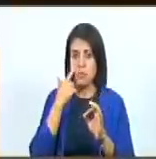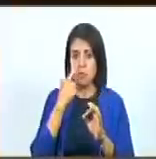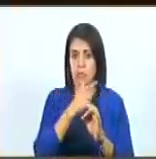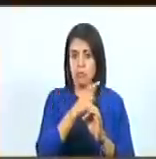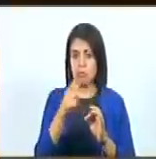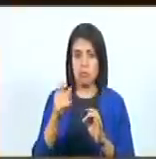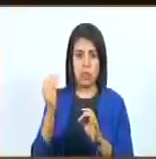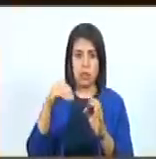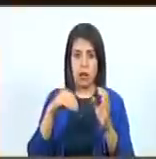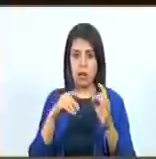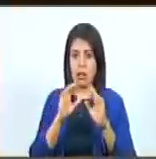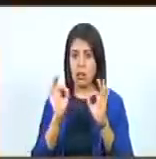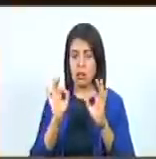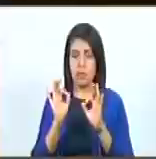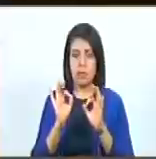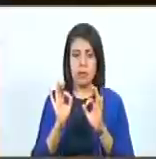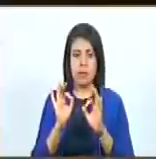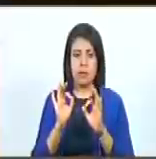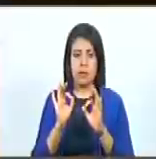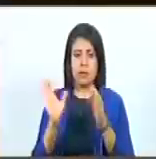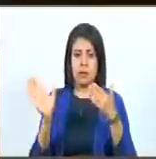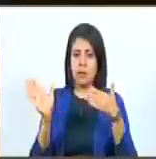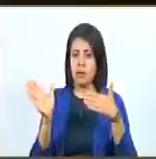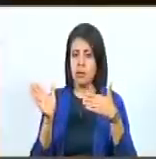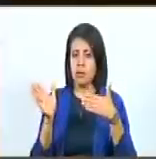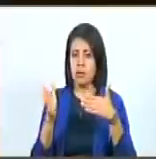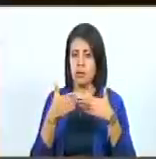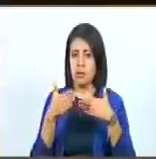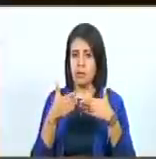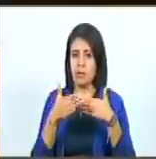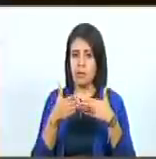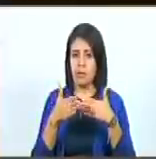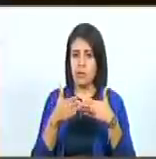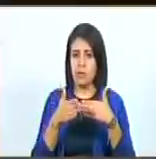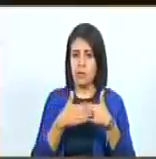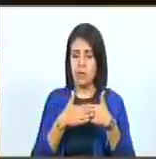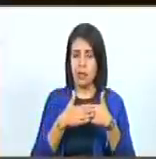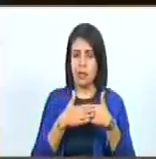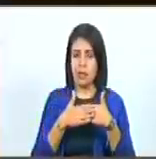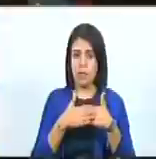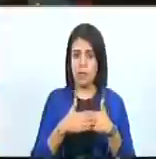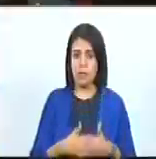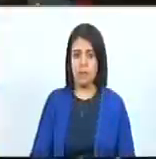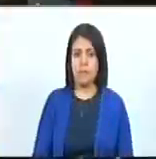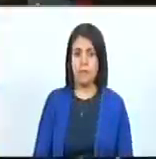¿Alguien más? Se va a cerrar. Se cierra.